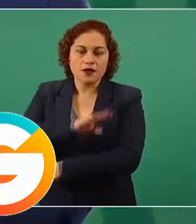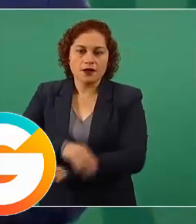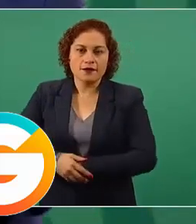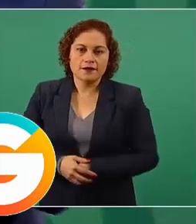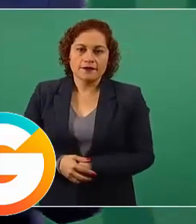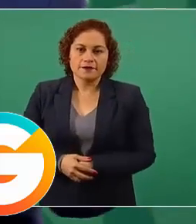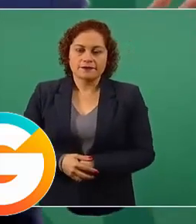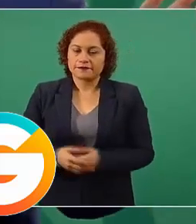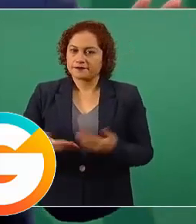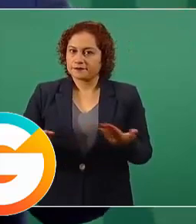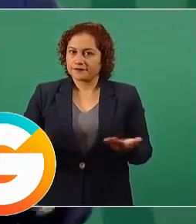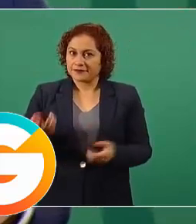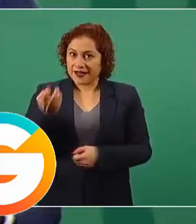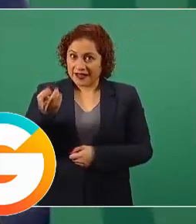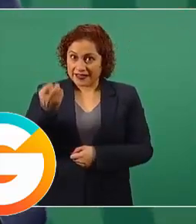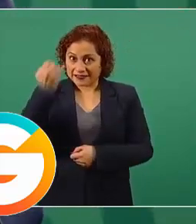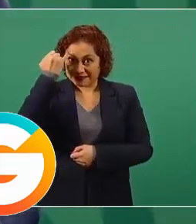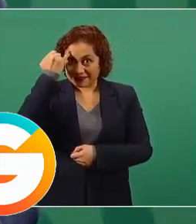Eso no.